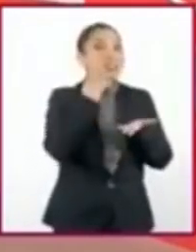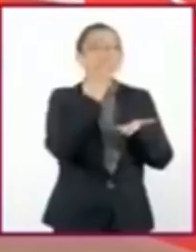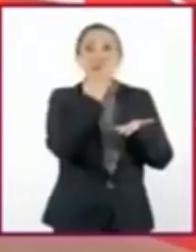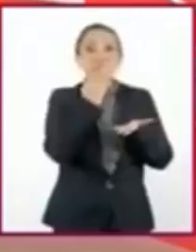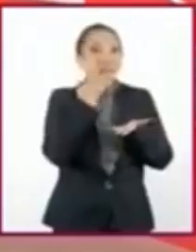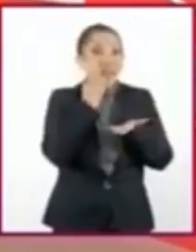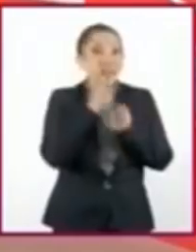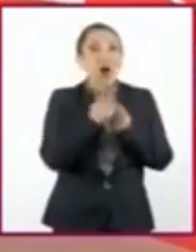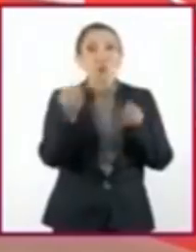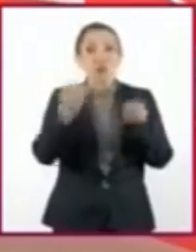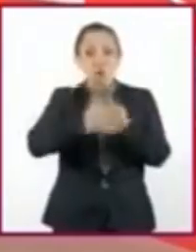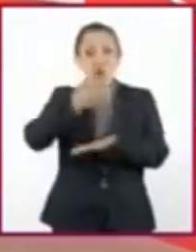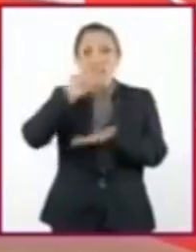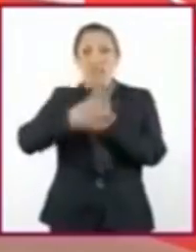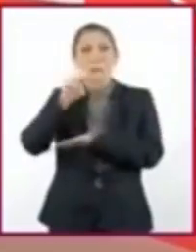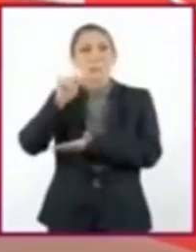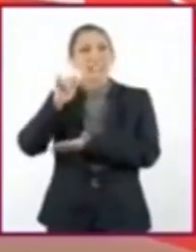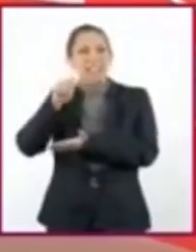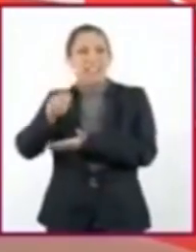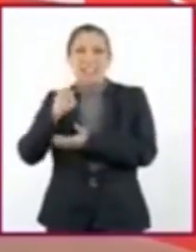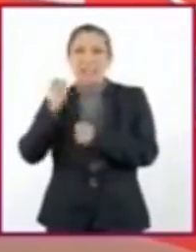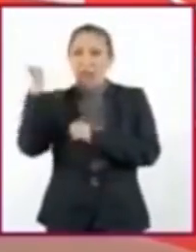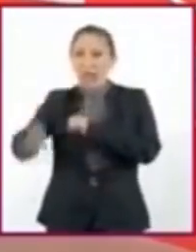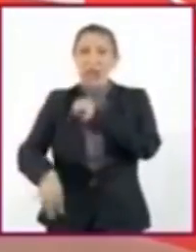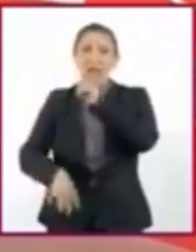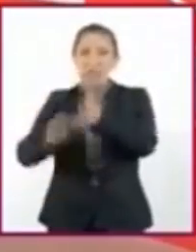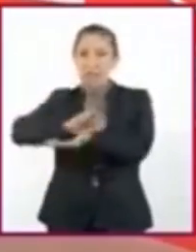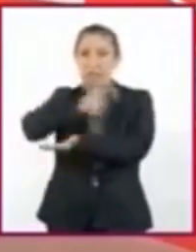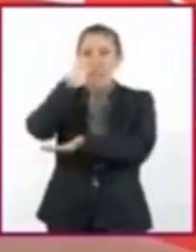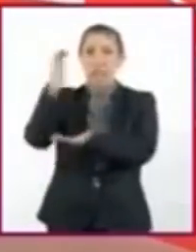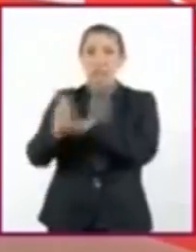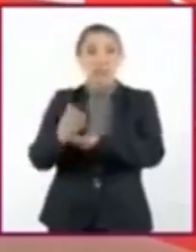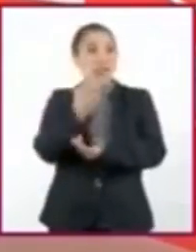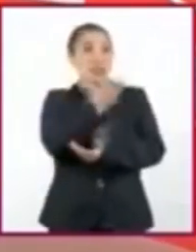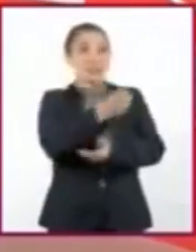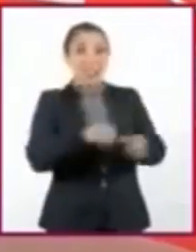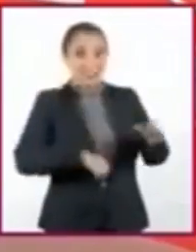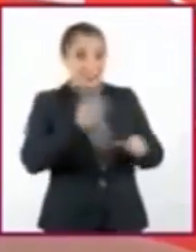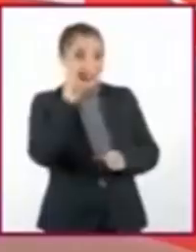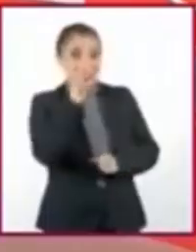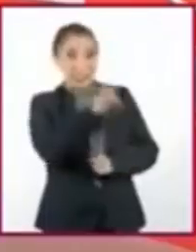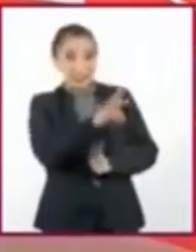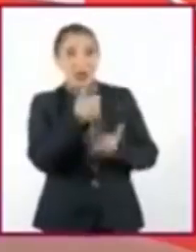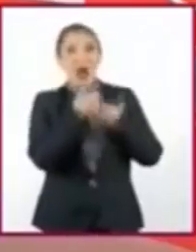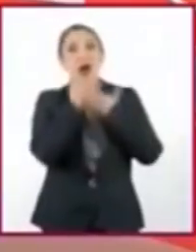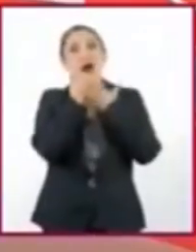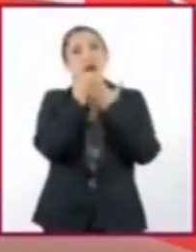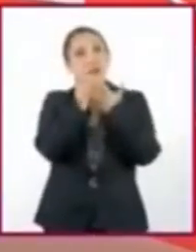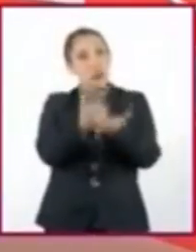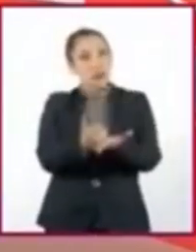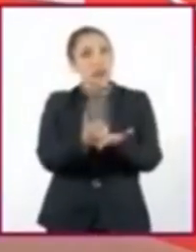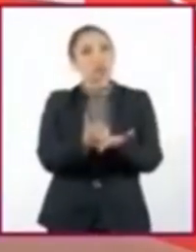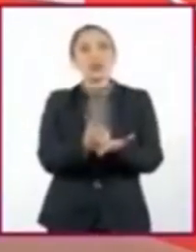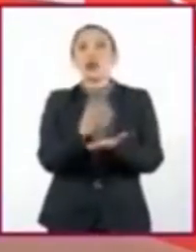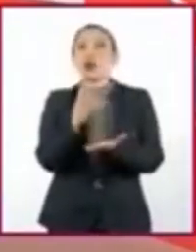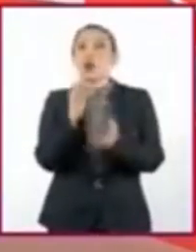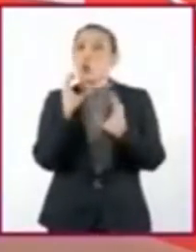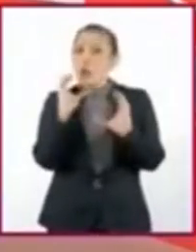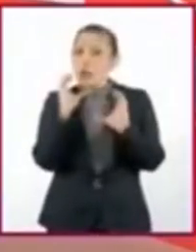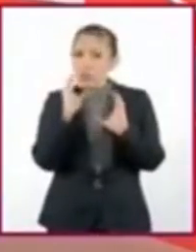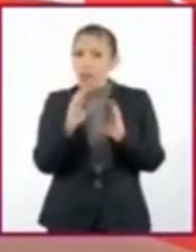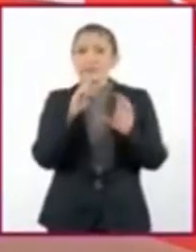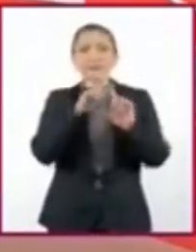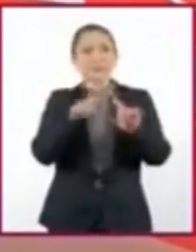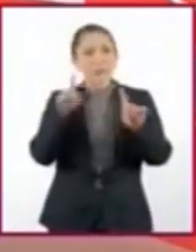o cientos de botellas de PET. Con estas acciones, estarán contribuyendo no solo al cuidado de la